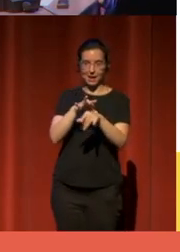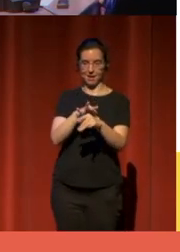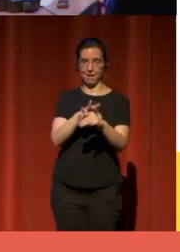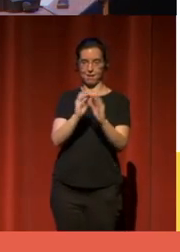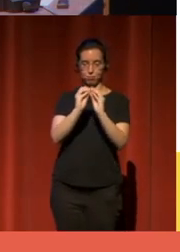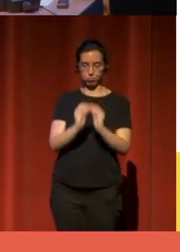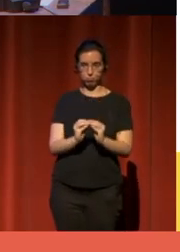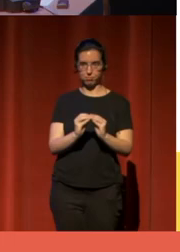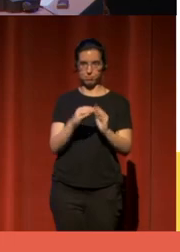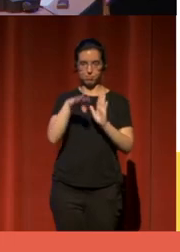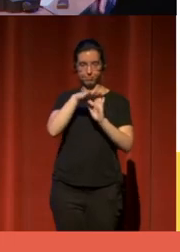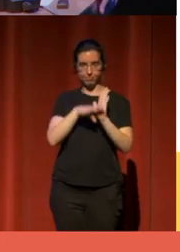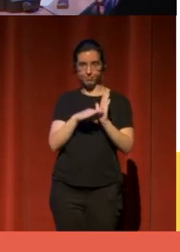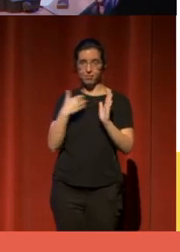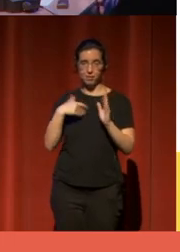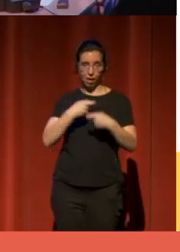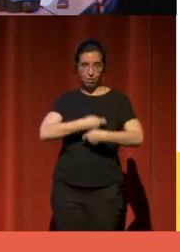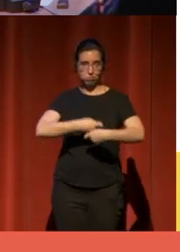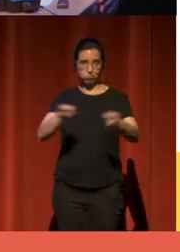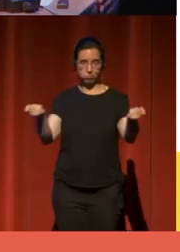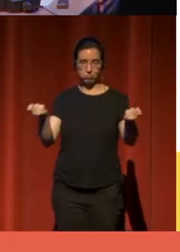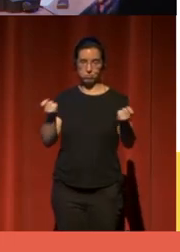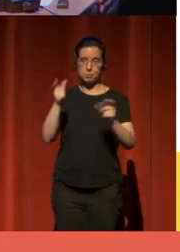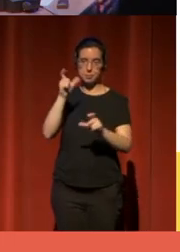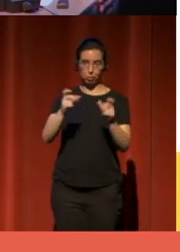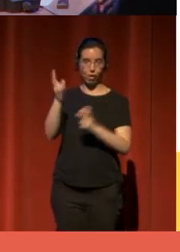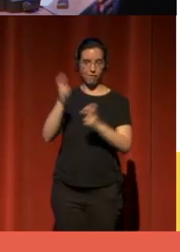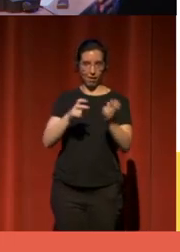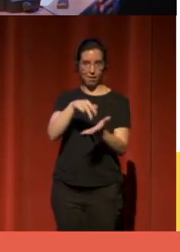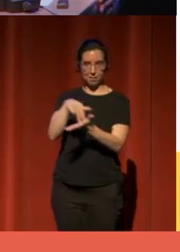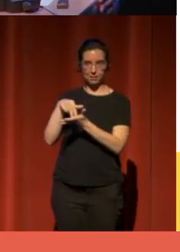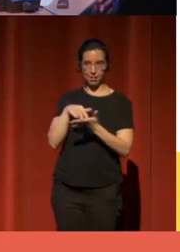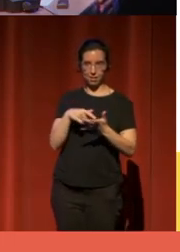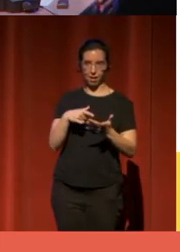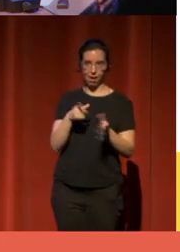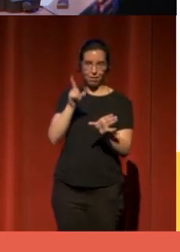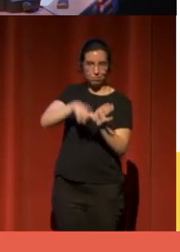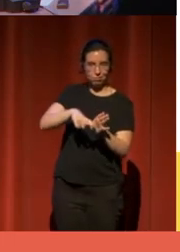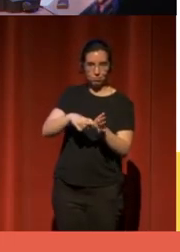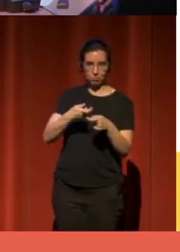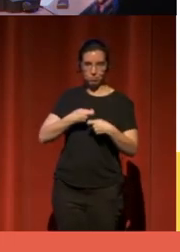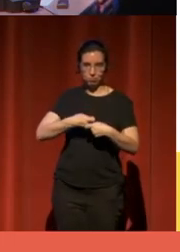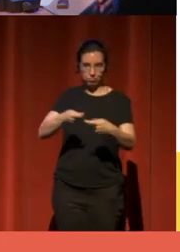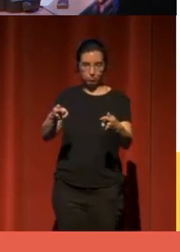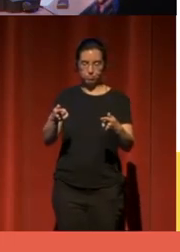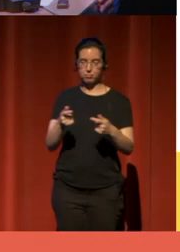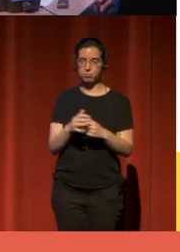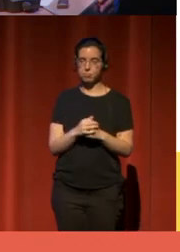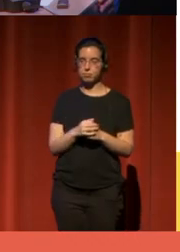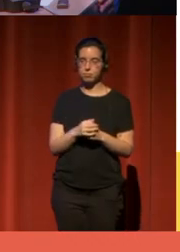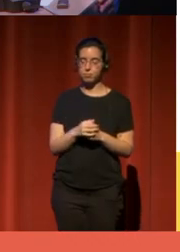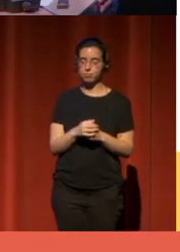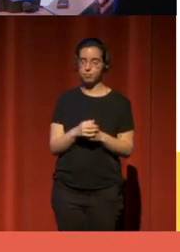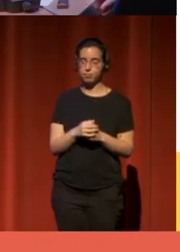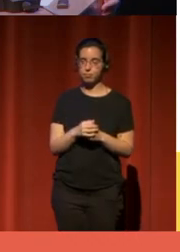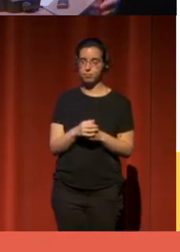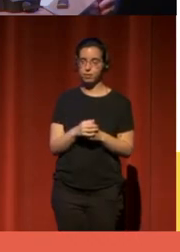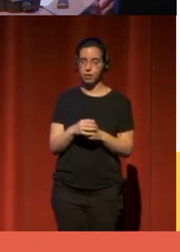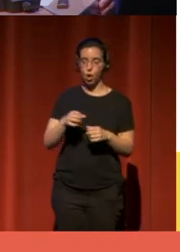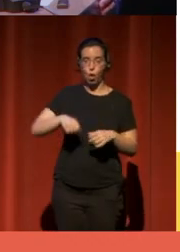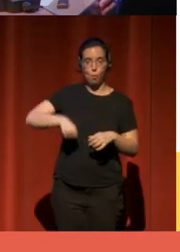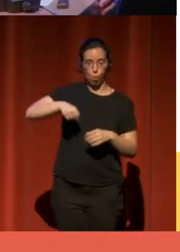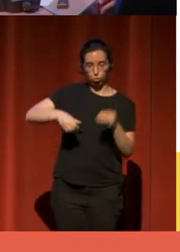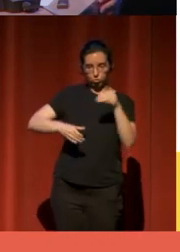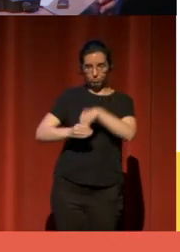los asistentes presenciales al hacer la acreditación en vuestras bolsas. Incluye las